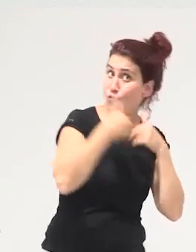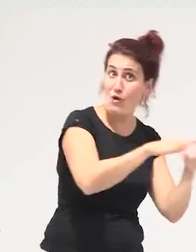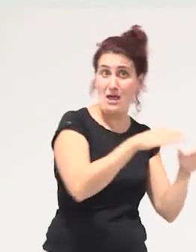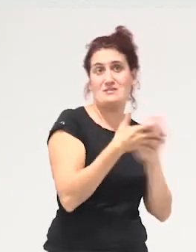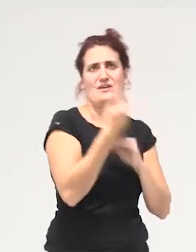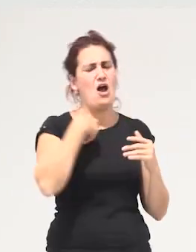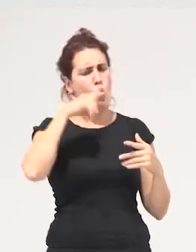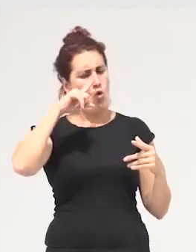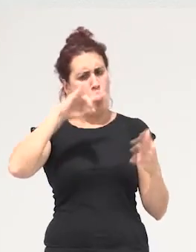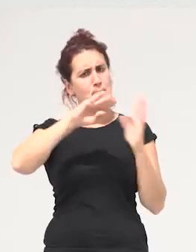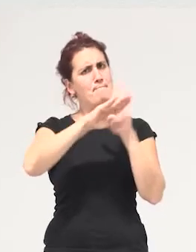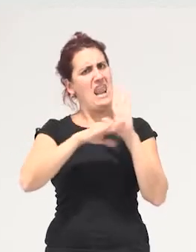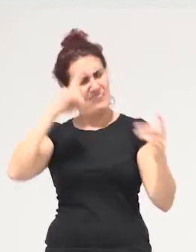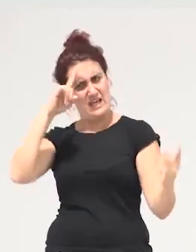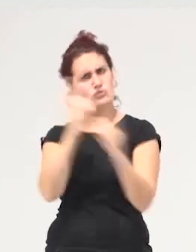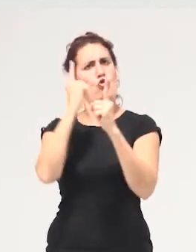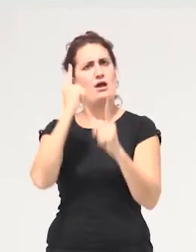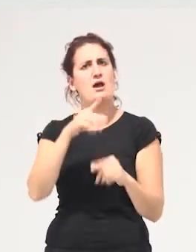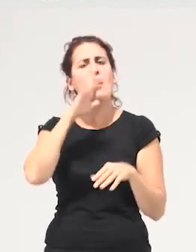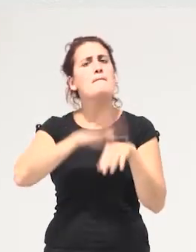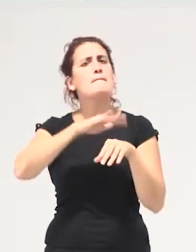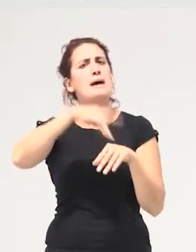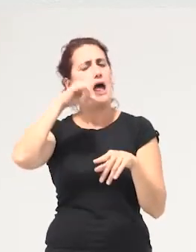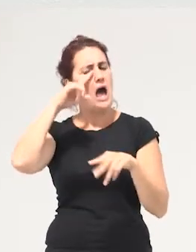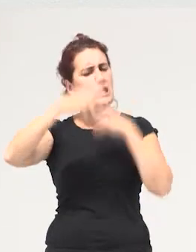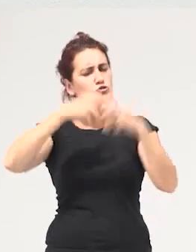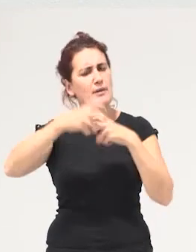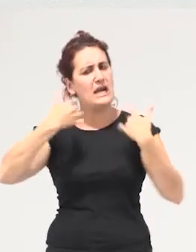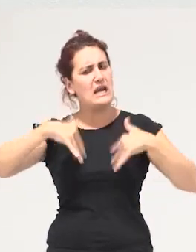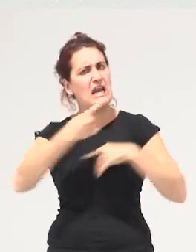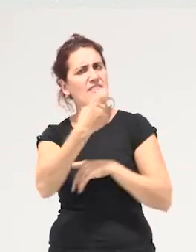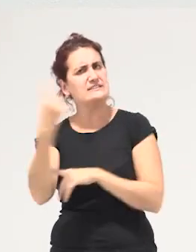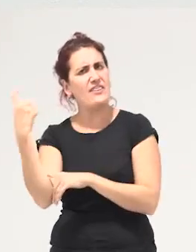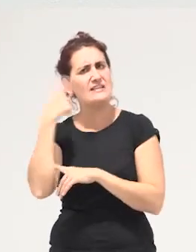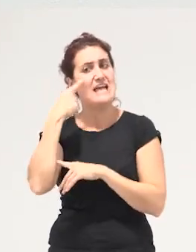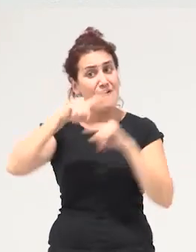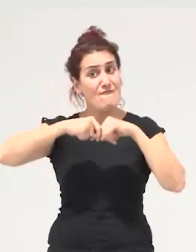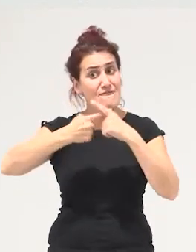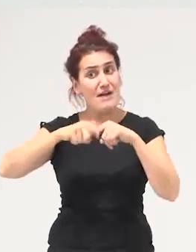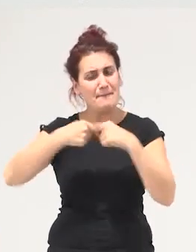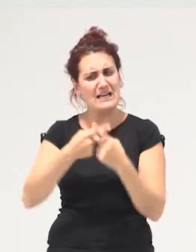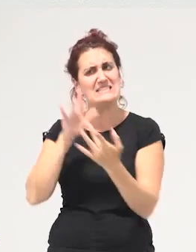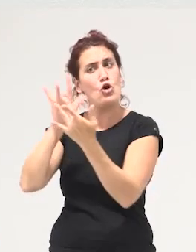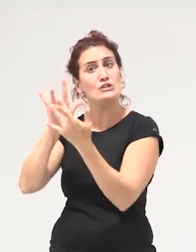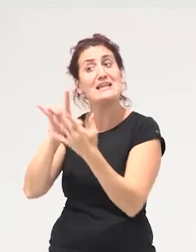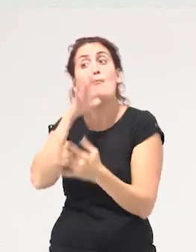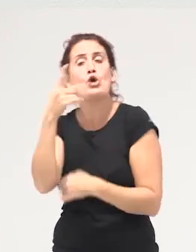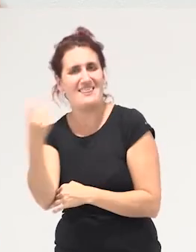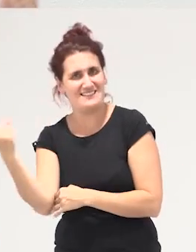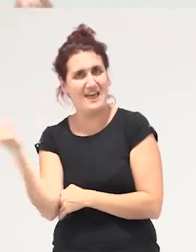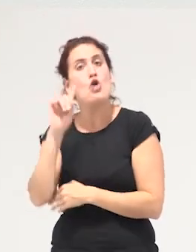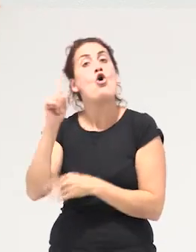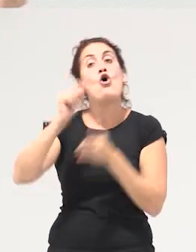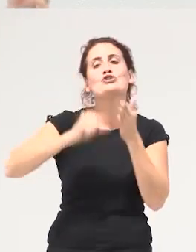choque para resolver de manera urgente las necesidades de aquellas familias que contratan por necesidad no de quienes contratan